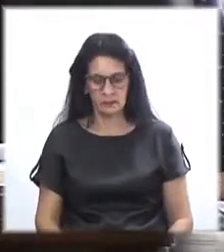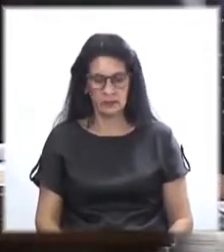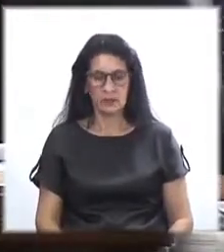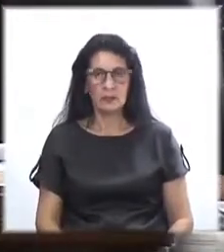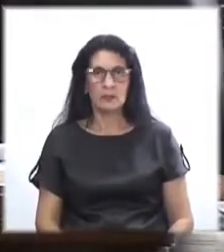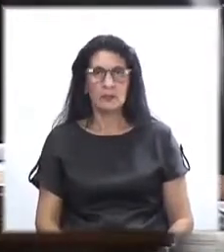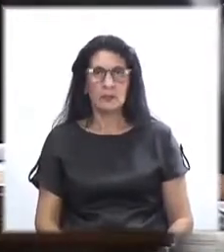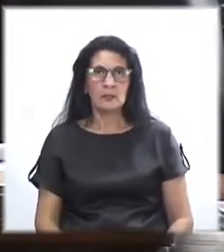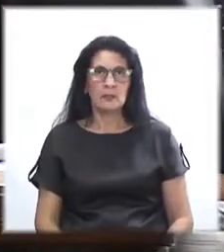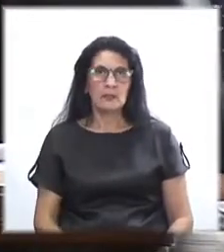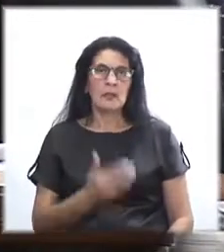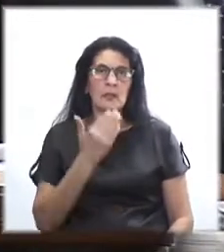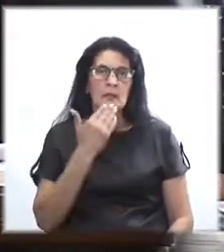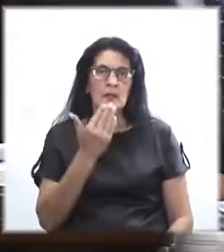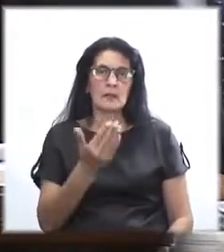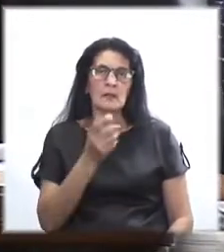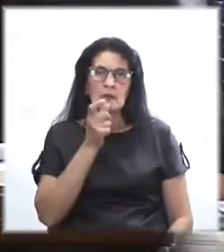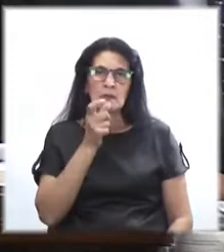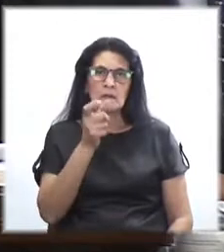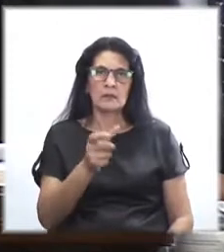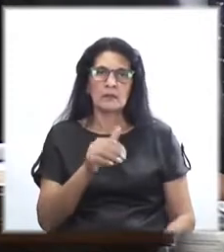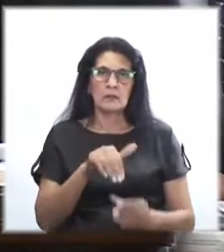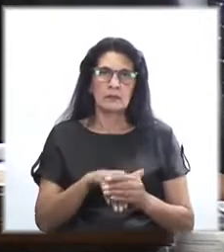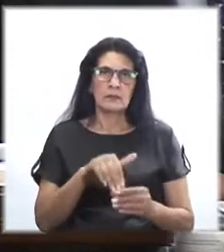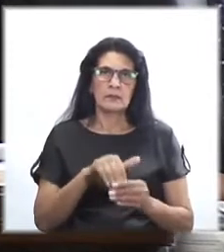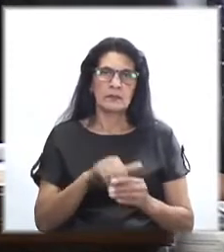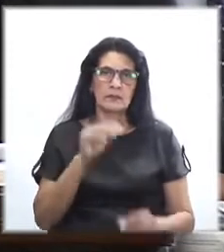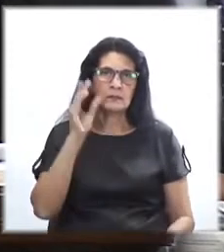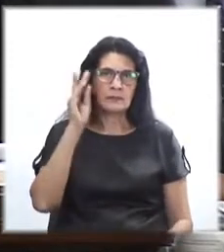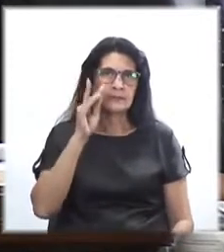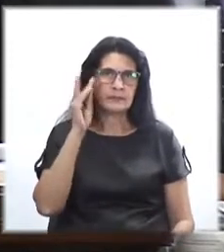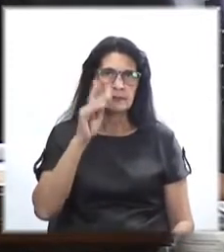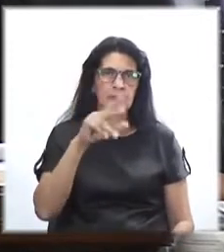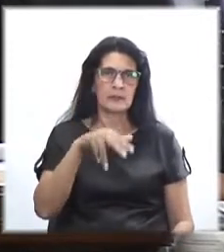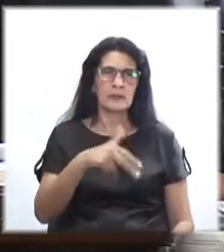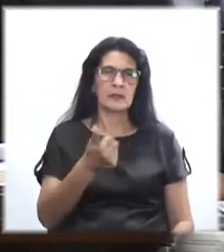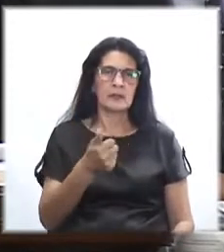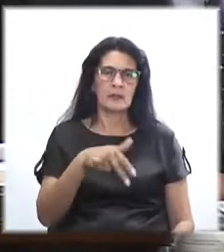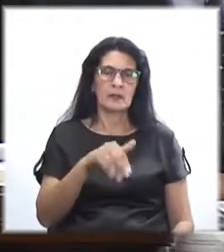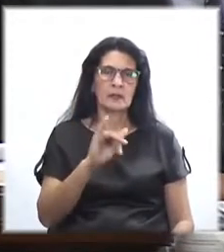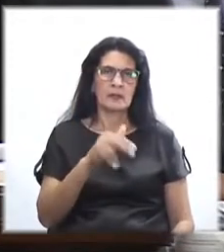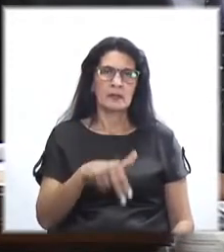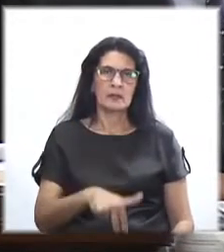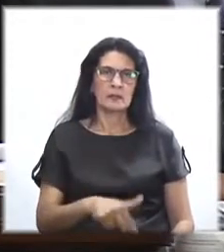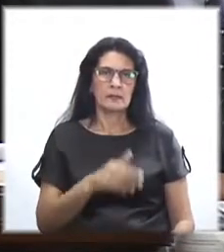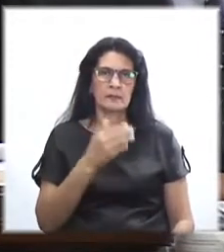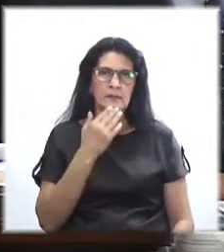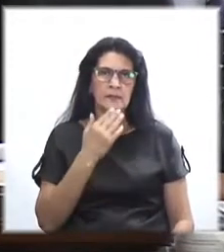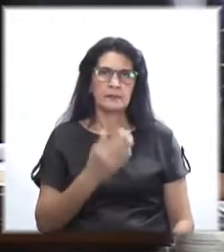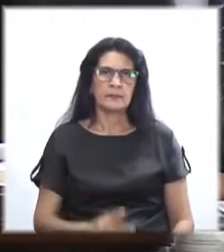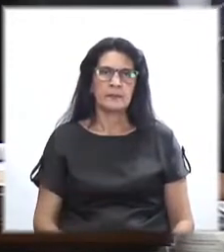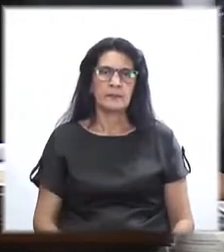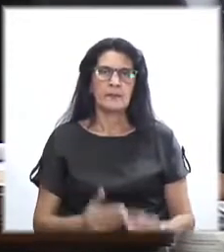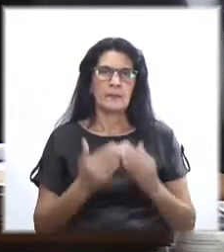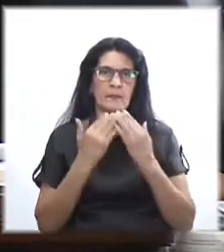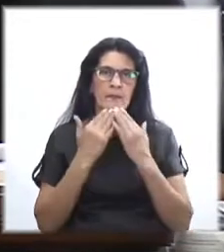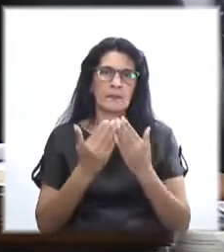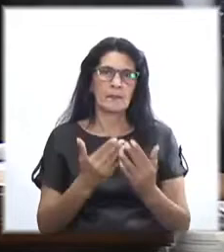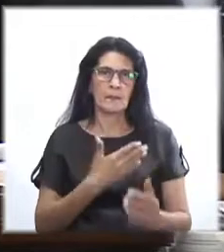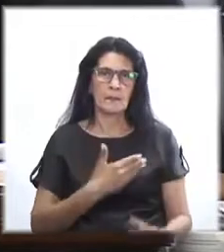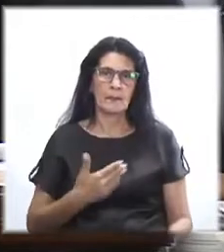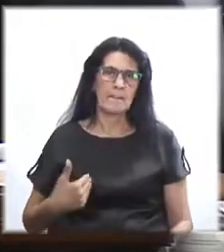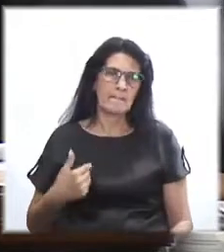Para fundamentar el voto tiene la palabra la diputada Nazmi Camargo. Gracias Presidente. Muy breve